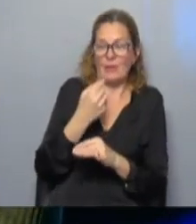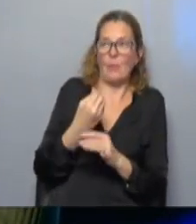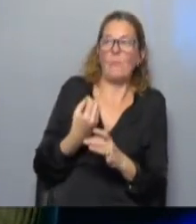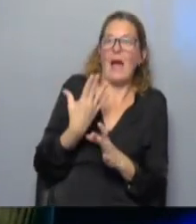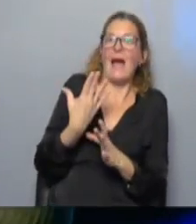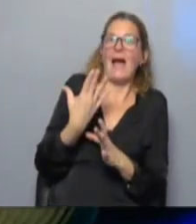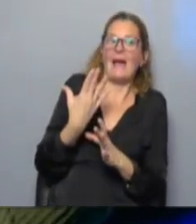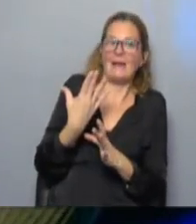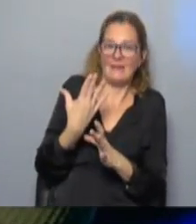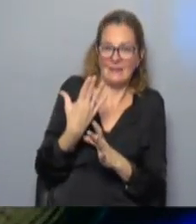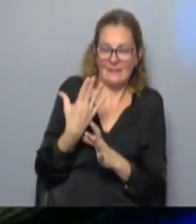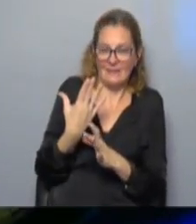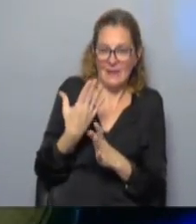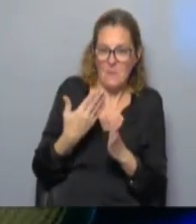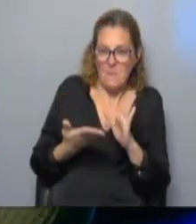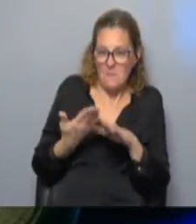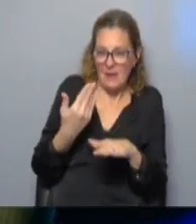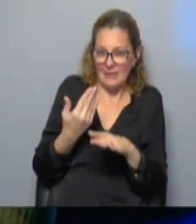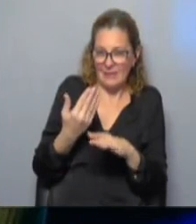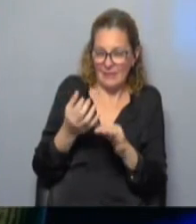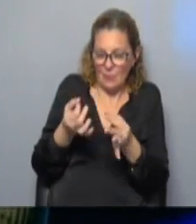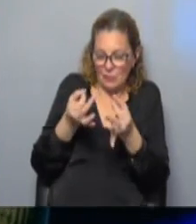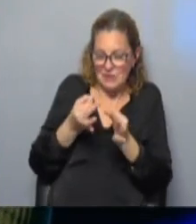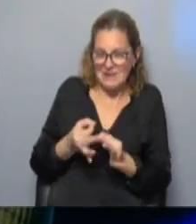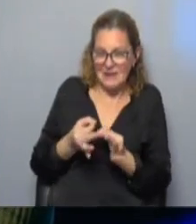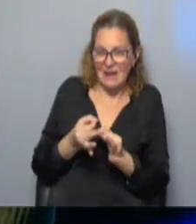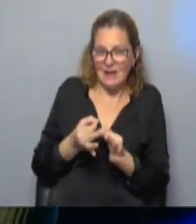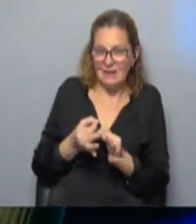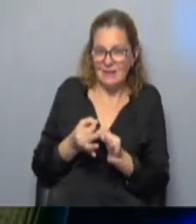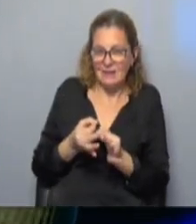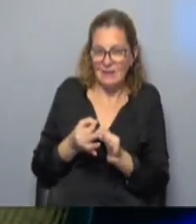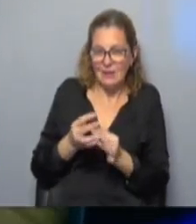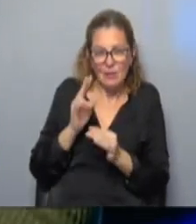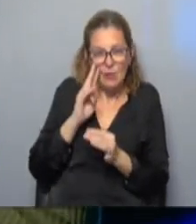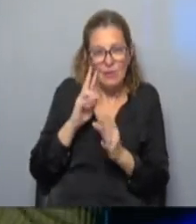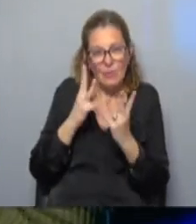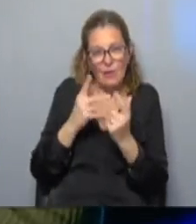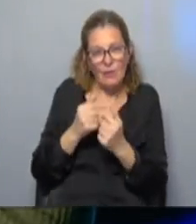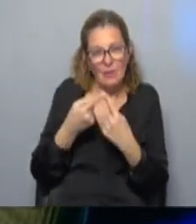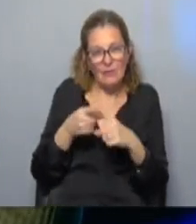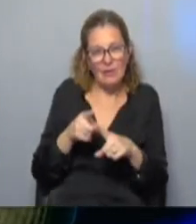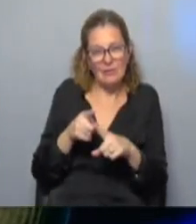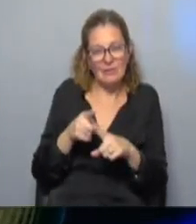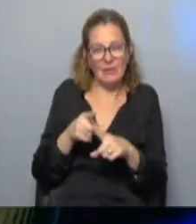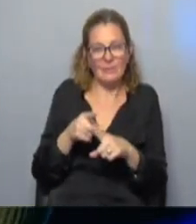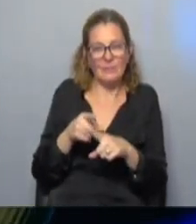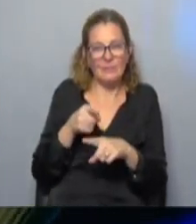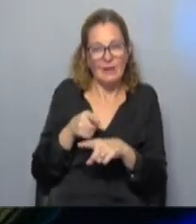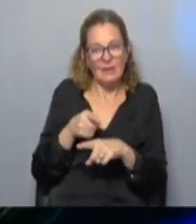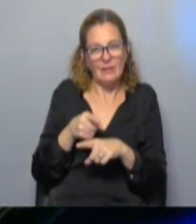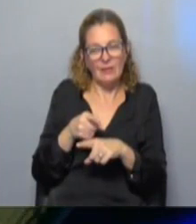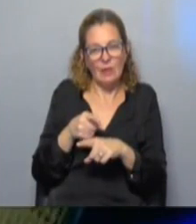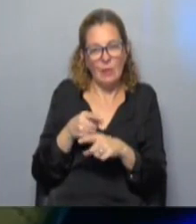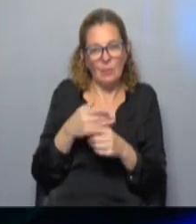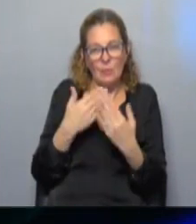que bueno más en ese momento que llega lo vemos de otra manera creo que somos